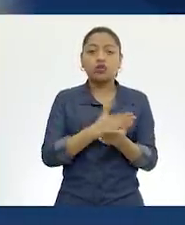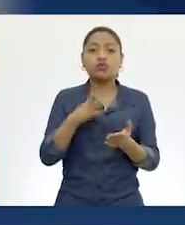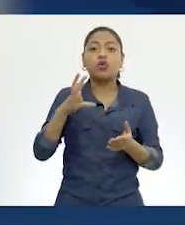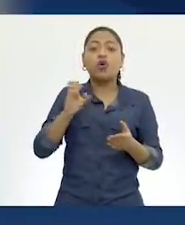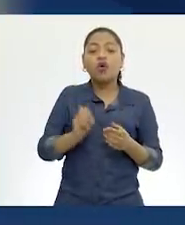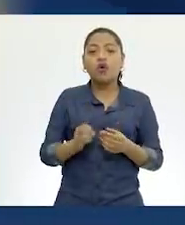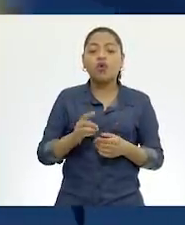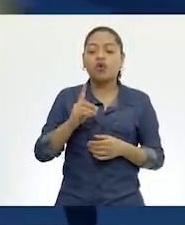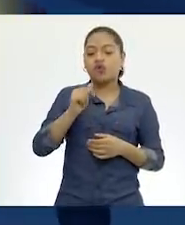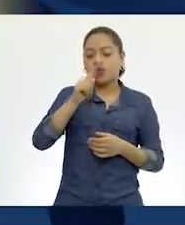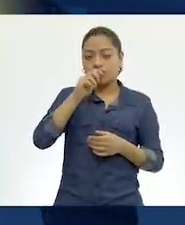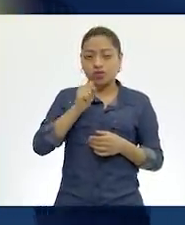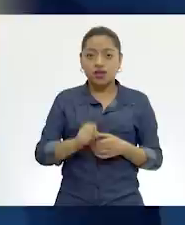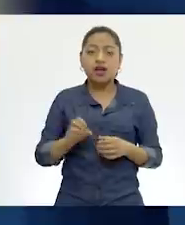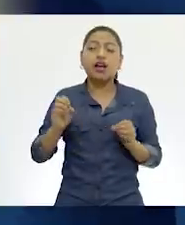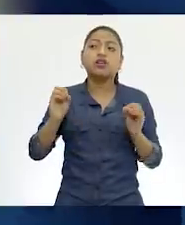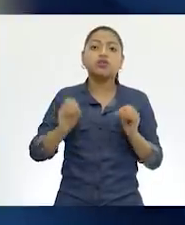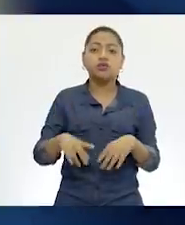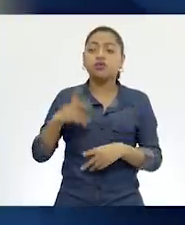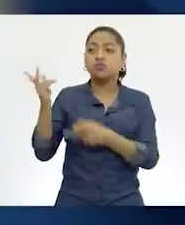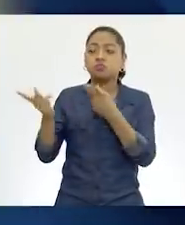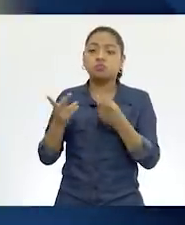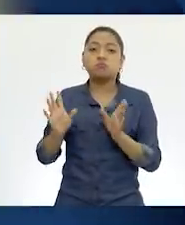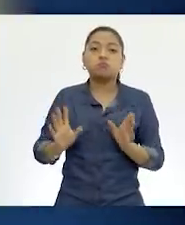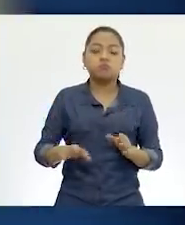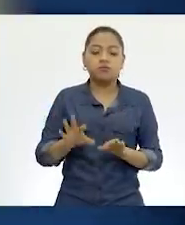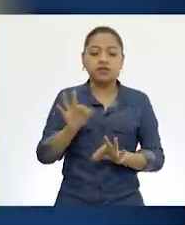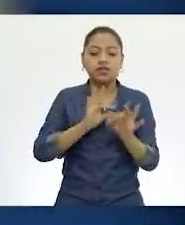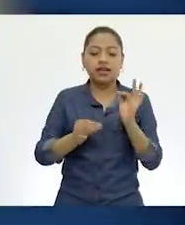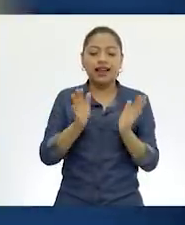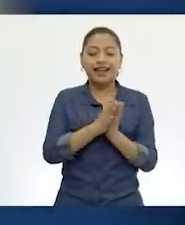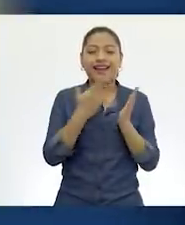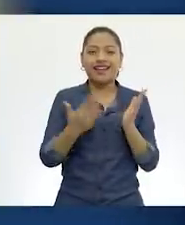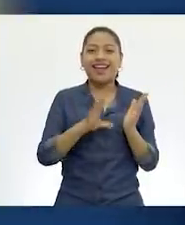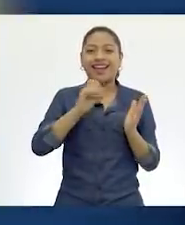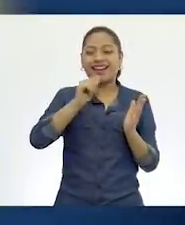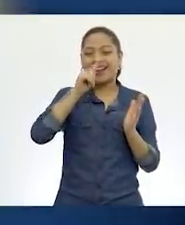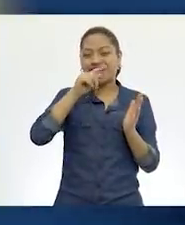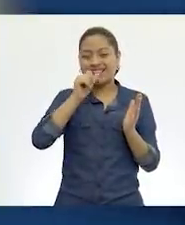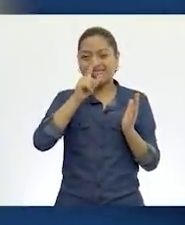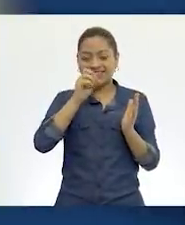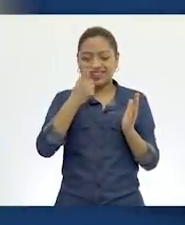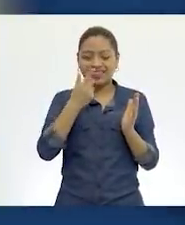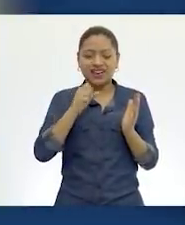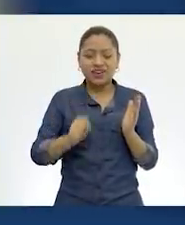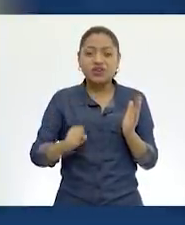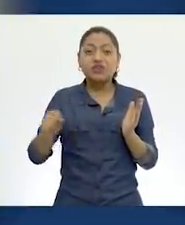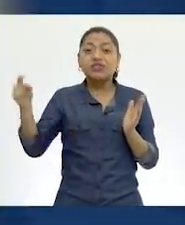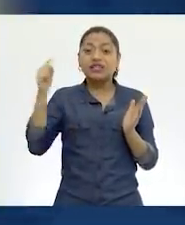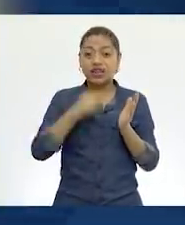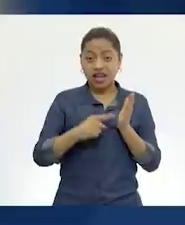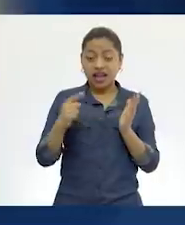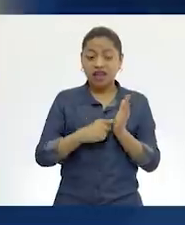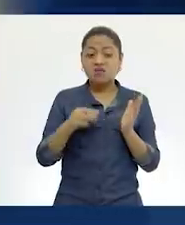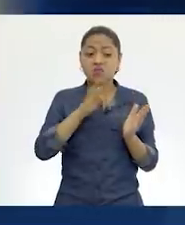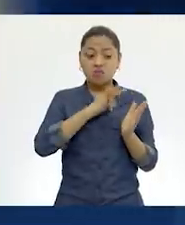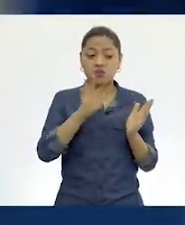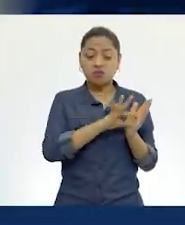datos o de referencia, catálogos. No son muy trabajadas y tienen el riesgo de estar